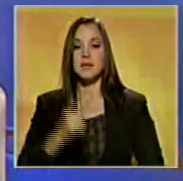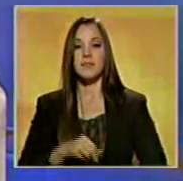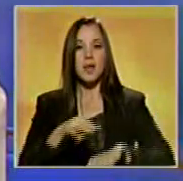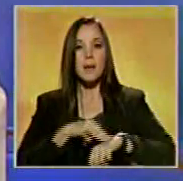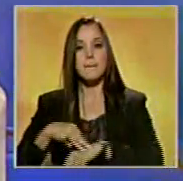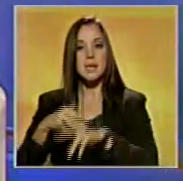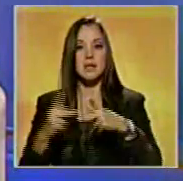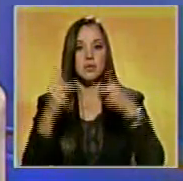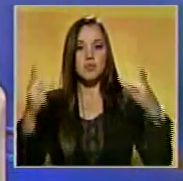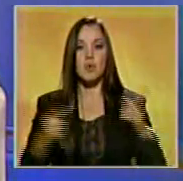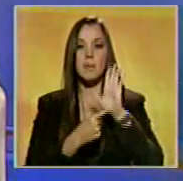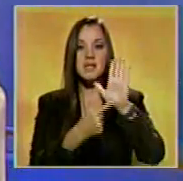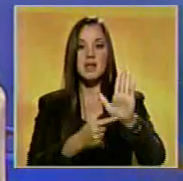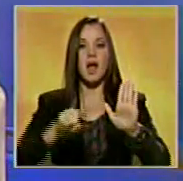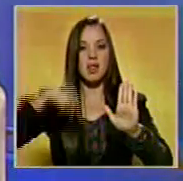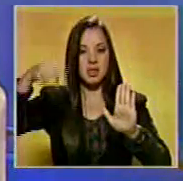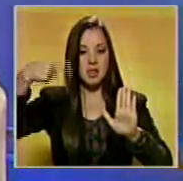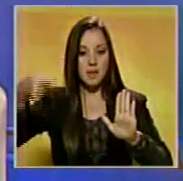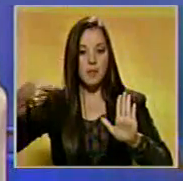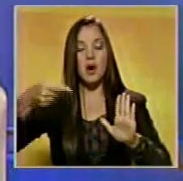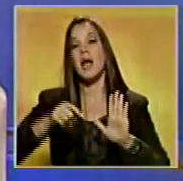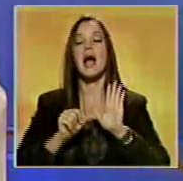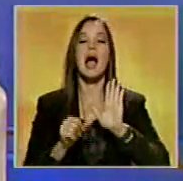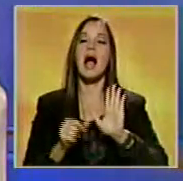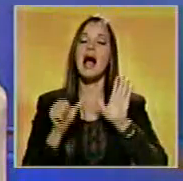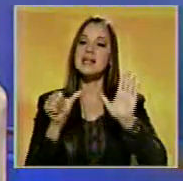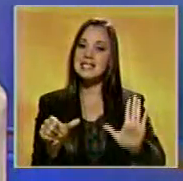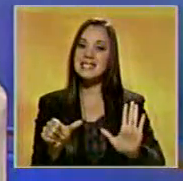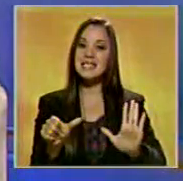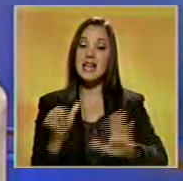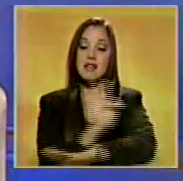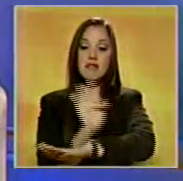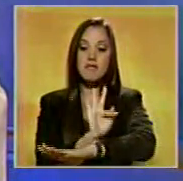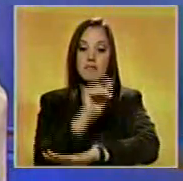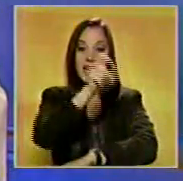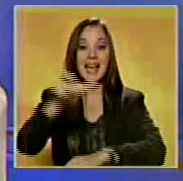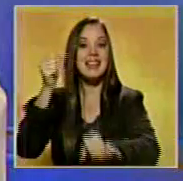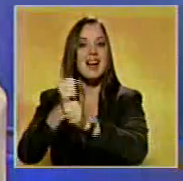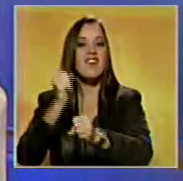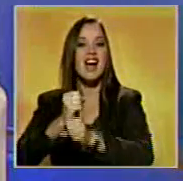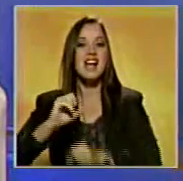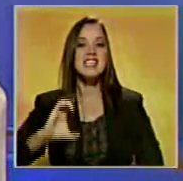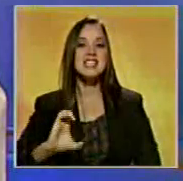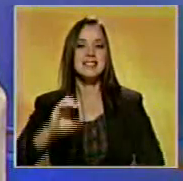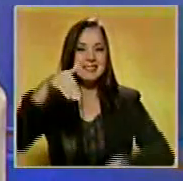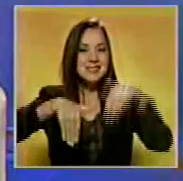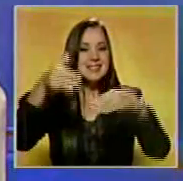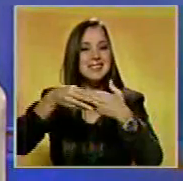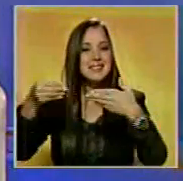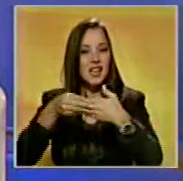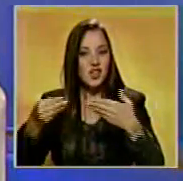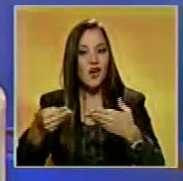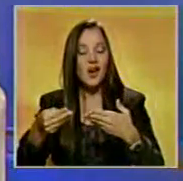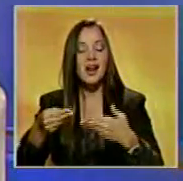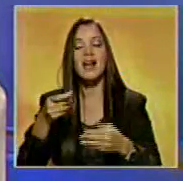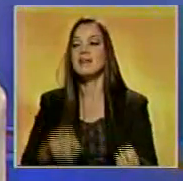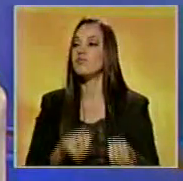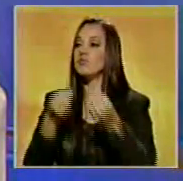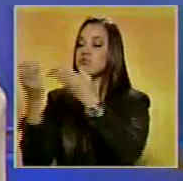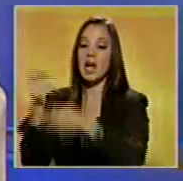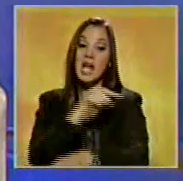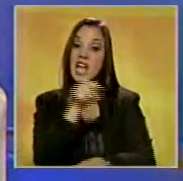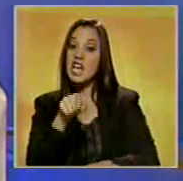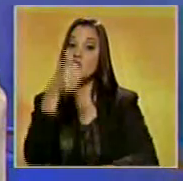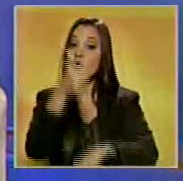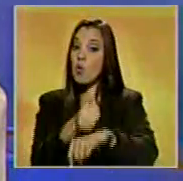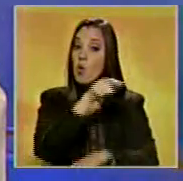El Ministerio Público presentará en las próximas horas a seis funcionarios del CENCOEX ante un Tribunal de Control del Área Metropolitana de Caracas por